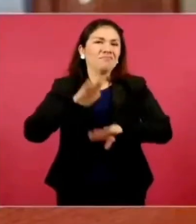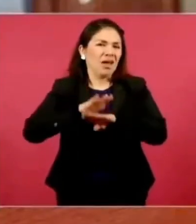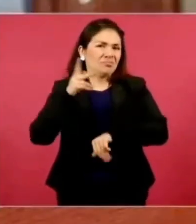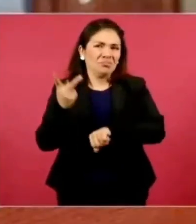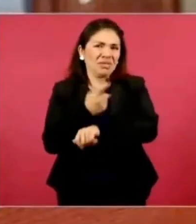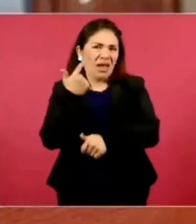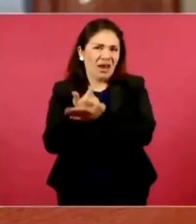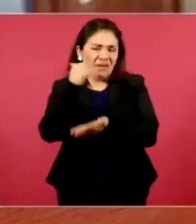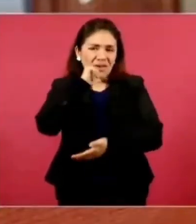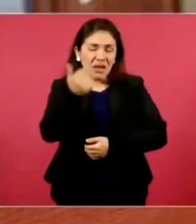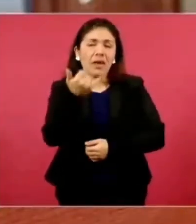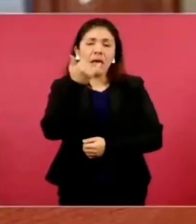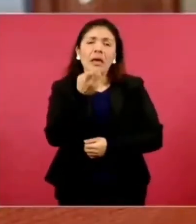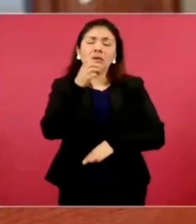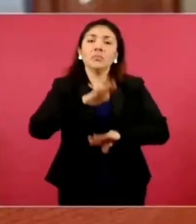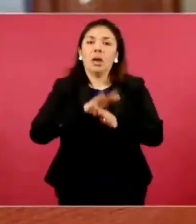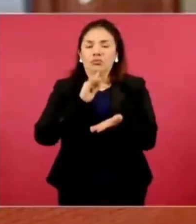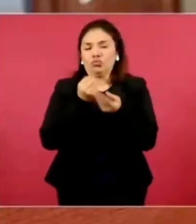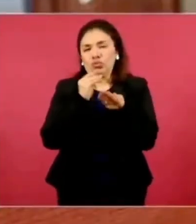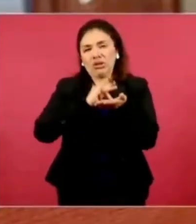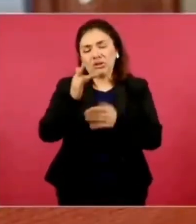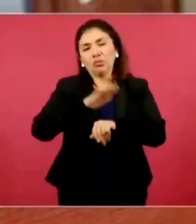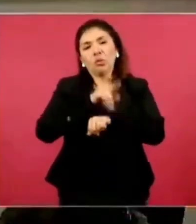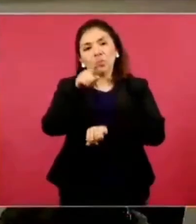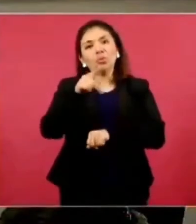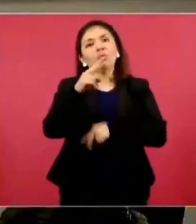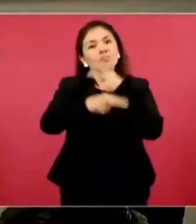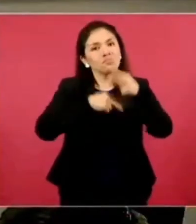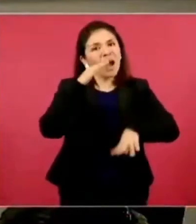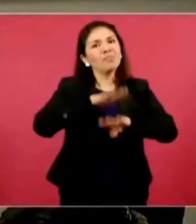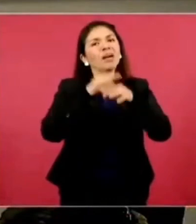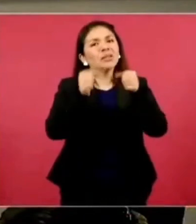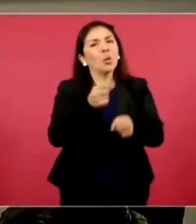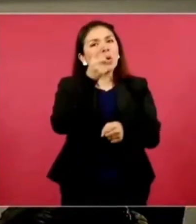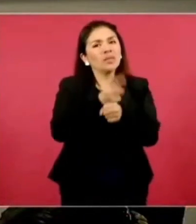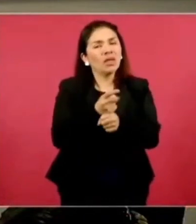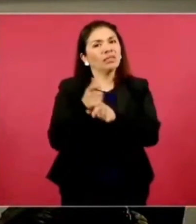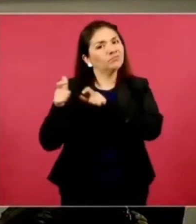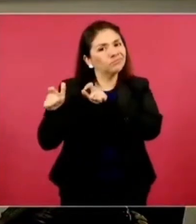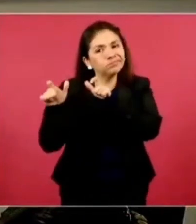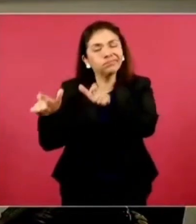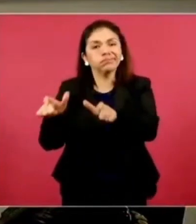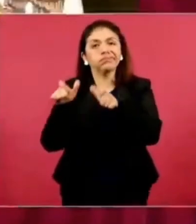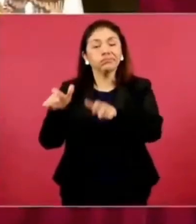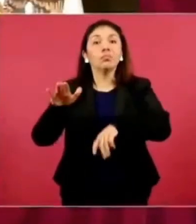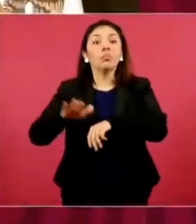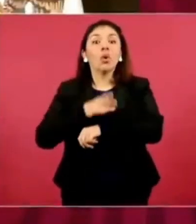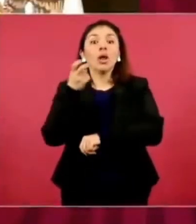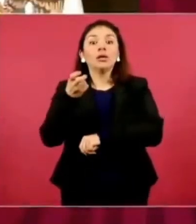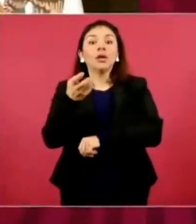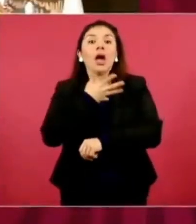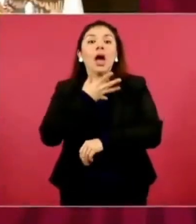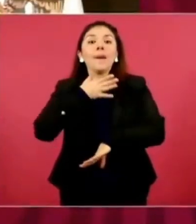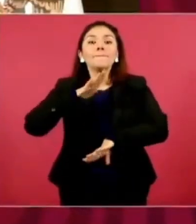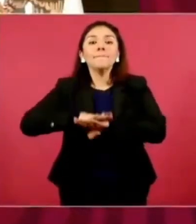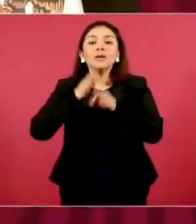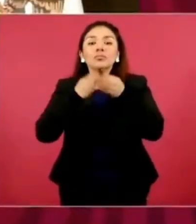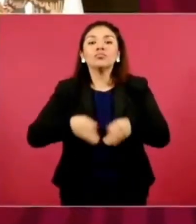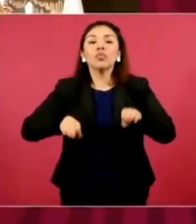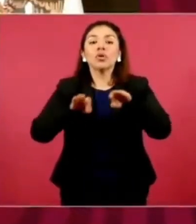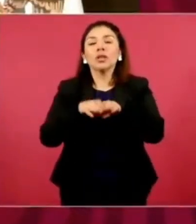mucho también este reforzamiento, esta presencia de seguridad, puesto que da todo tipo de acciones